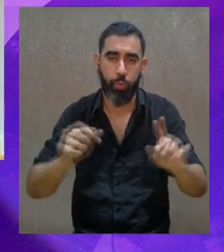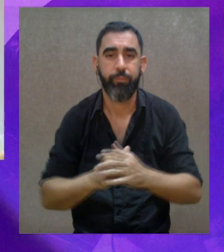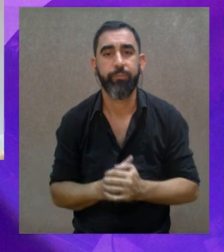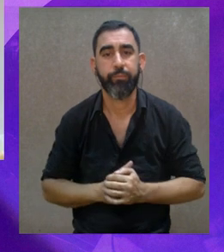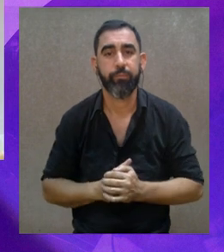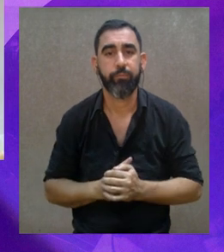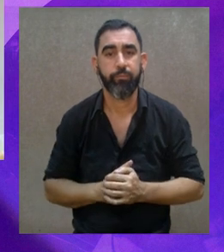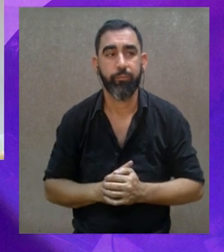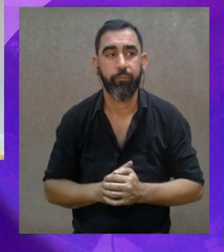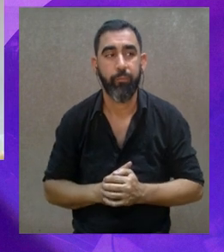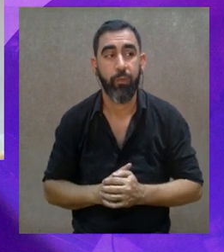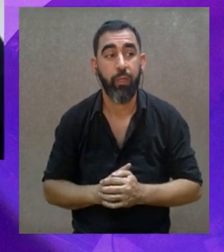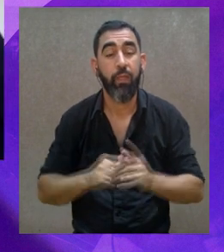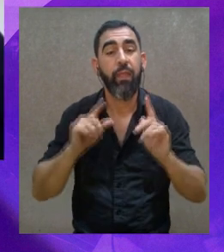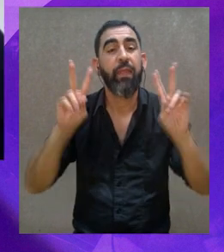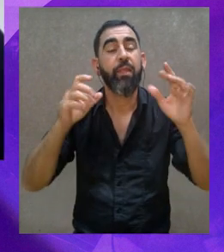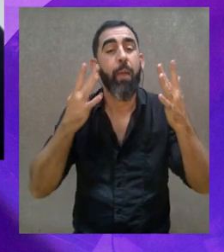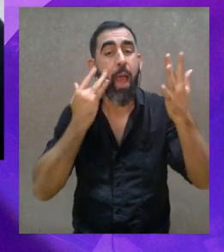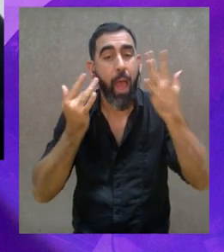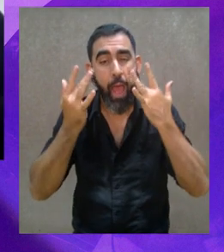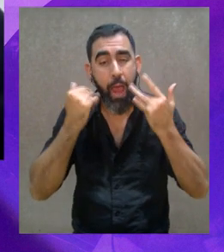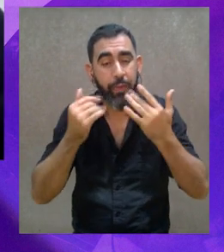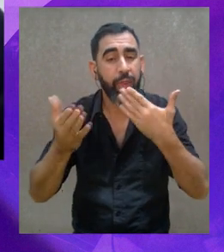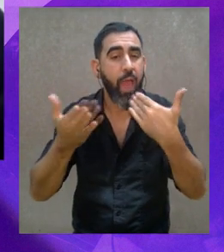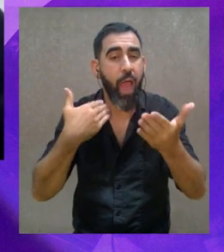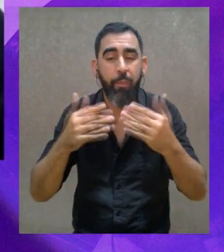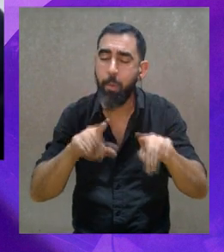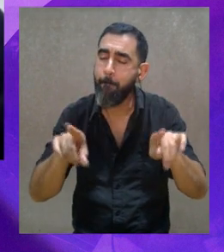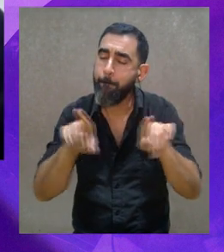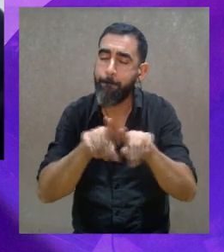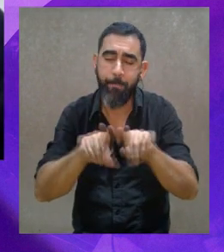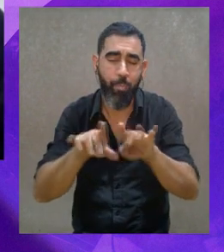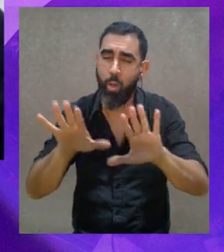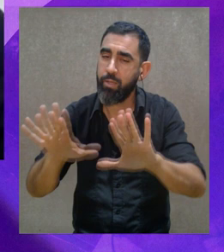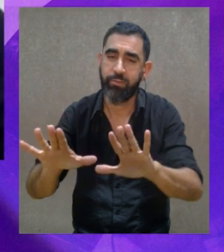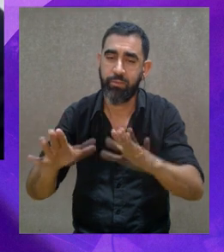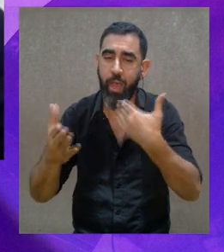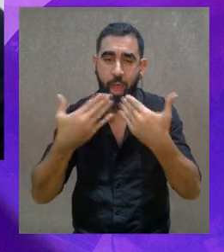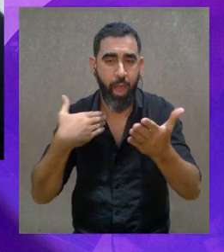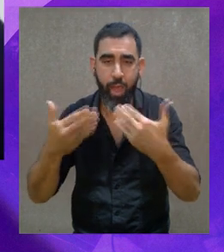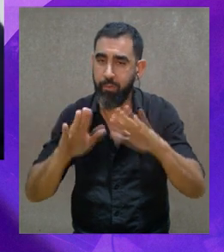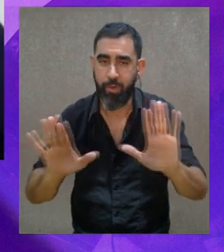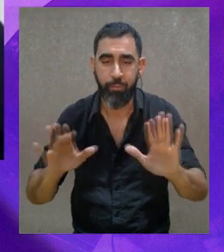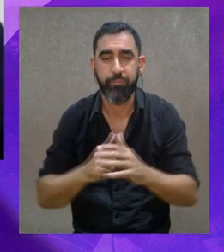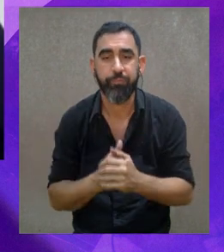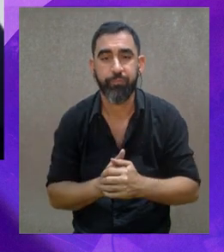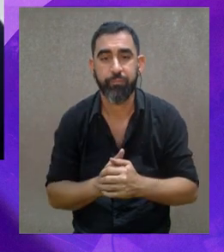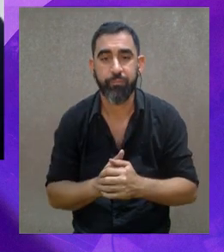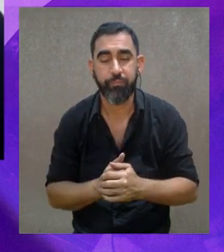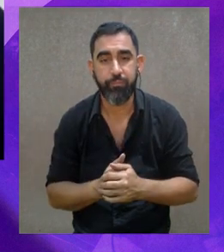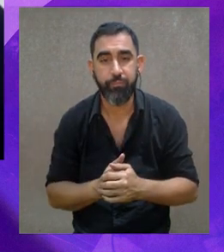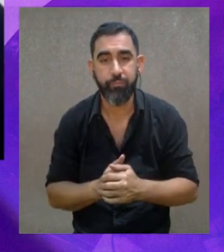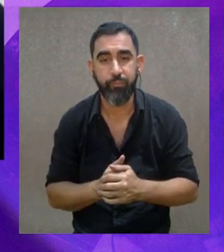un solo segundo. Creo que en el universo artístico hablamos en ese mismo idioma, Víctor,